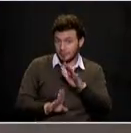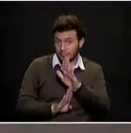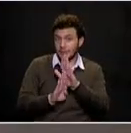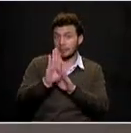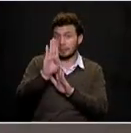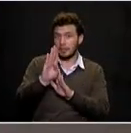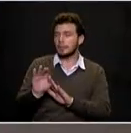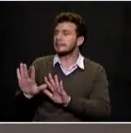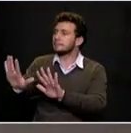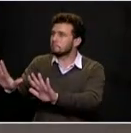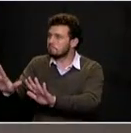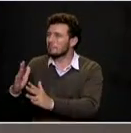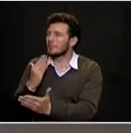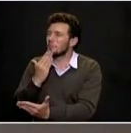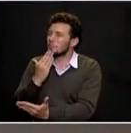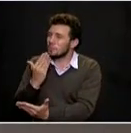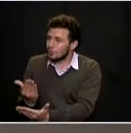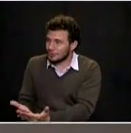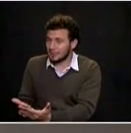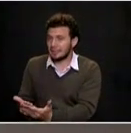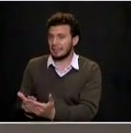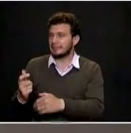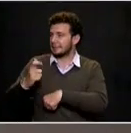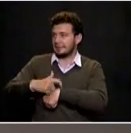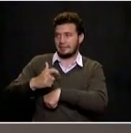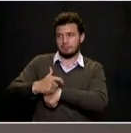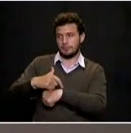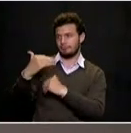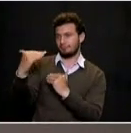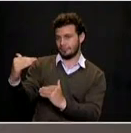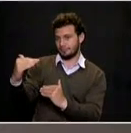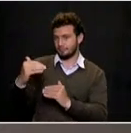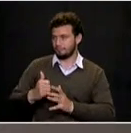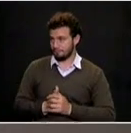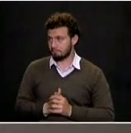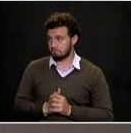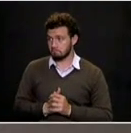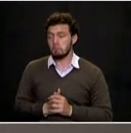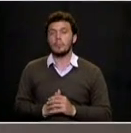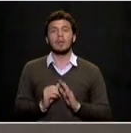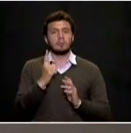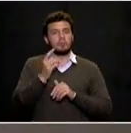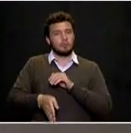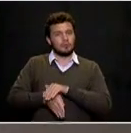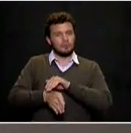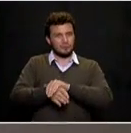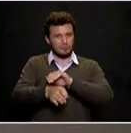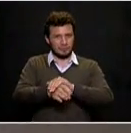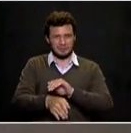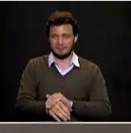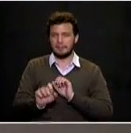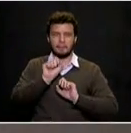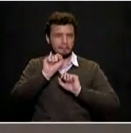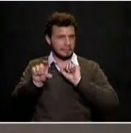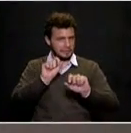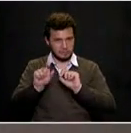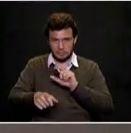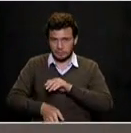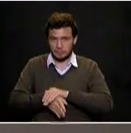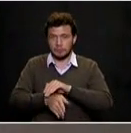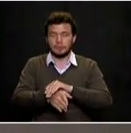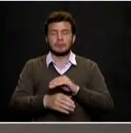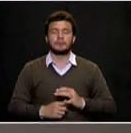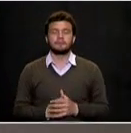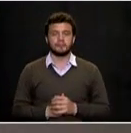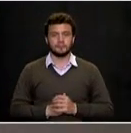los jóvenes... Candidata, muchísimas gracias. El tiempo concluyó. Y debemos continuar con nuestro bloque de preguntas. En un